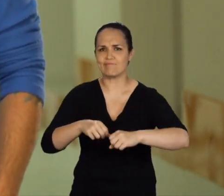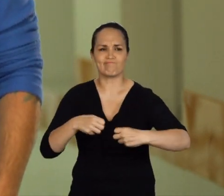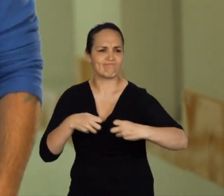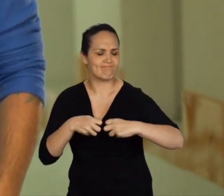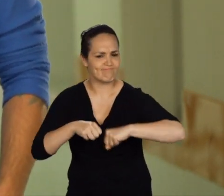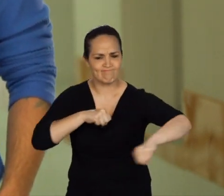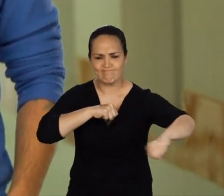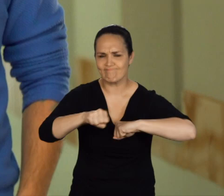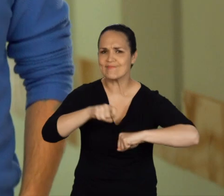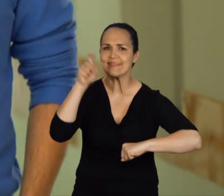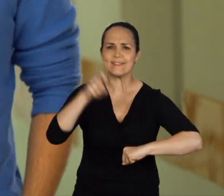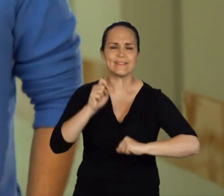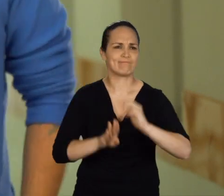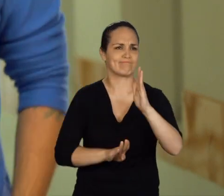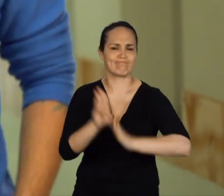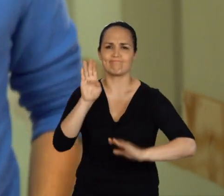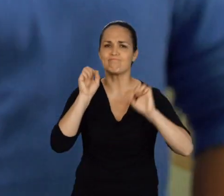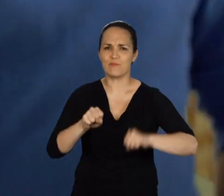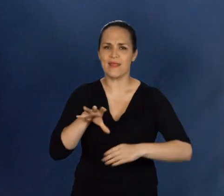son la mejor terapia.